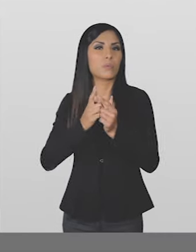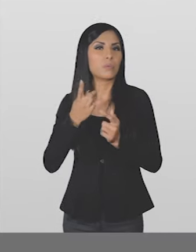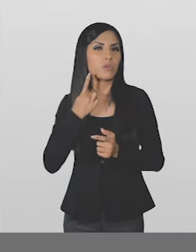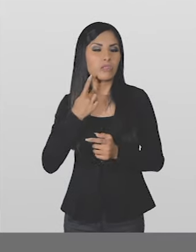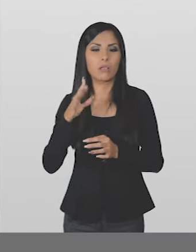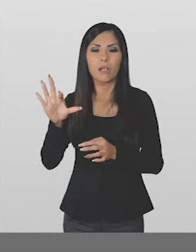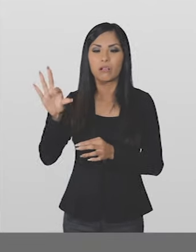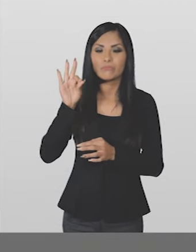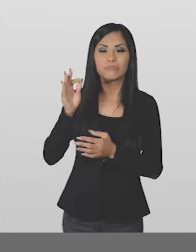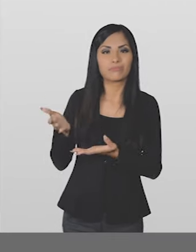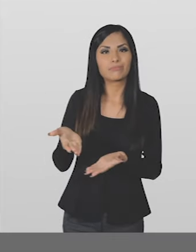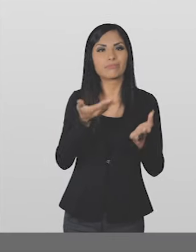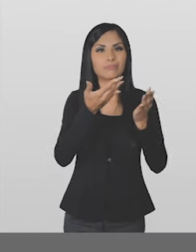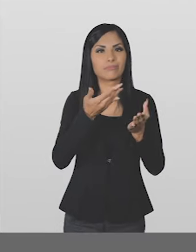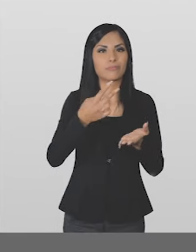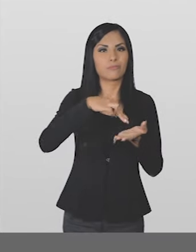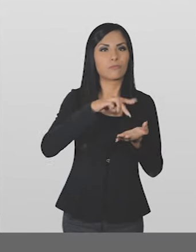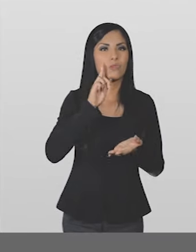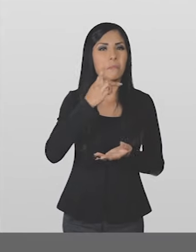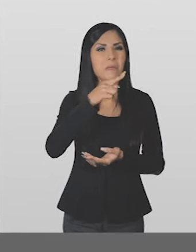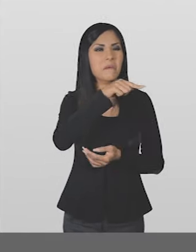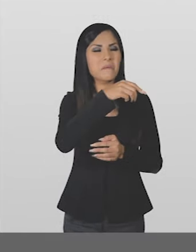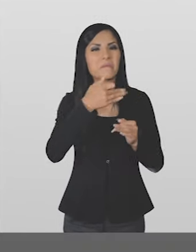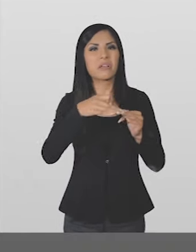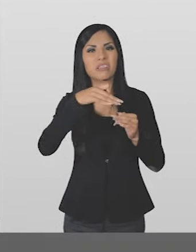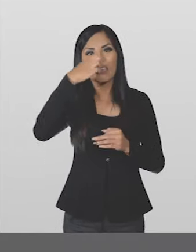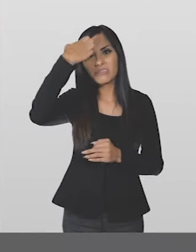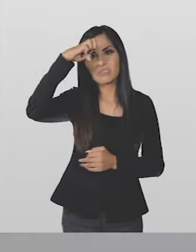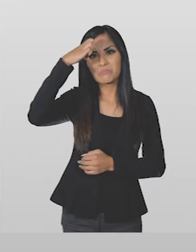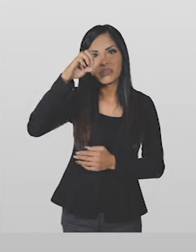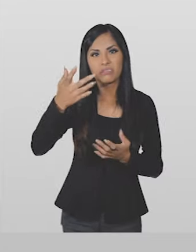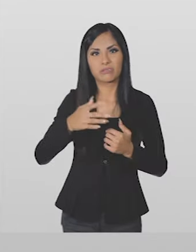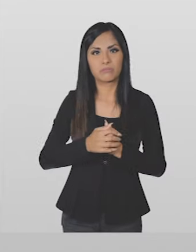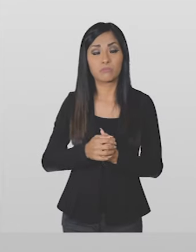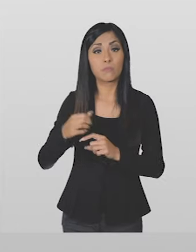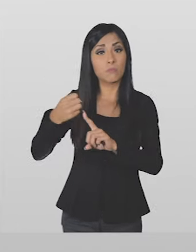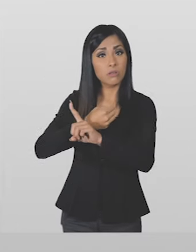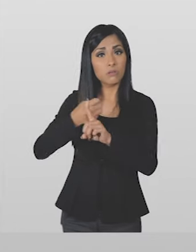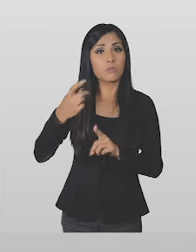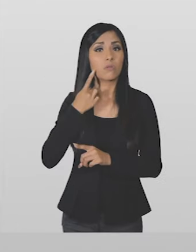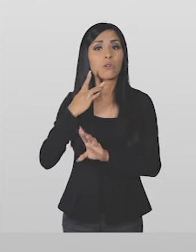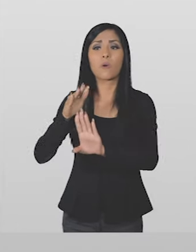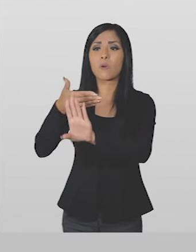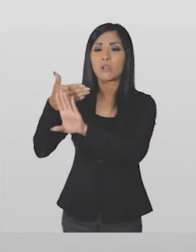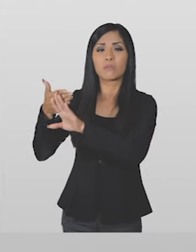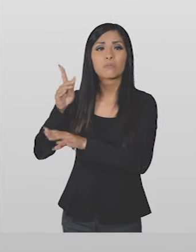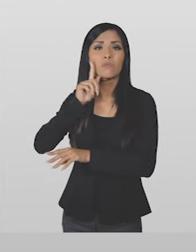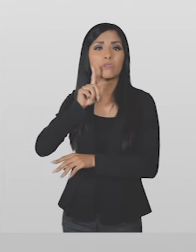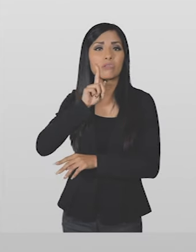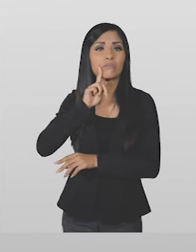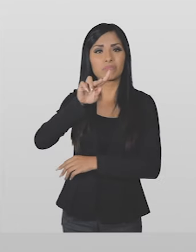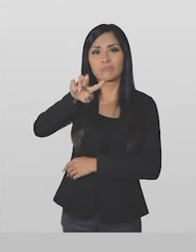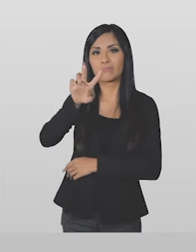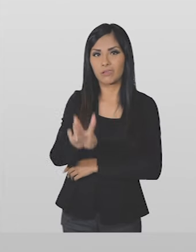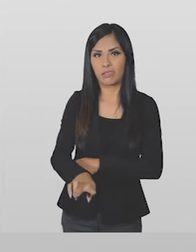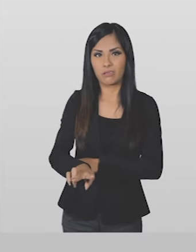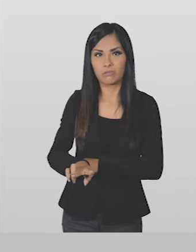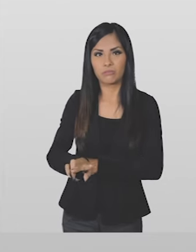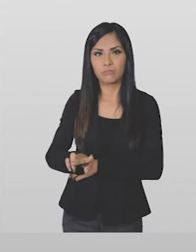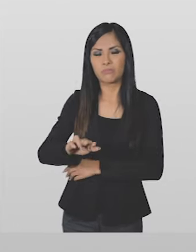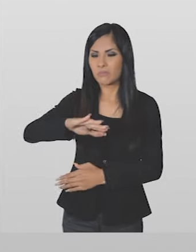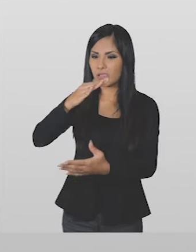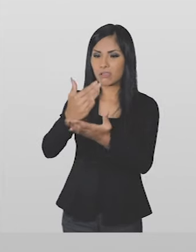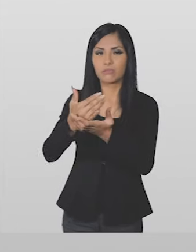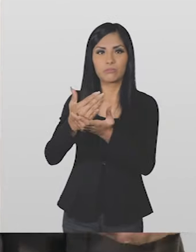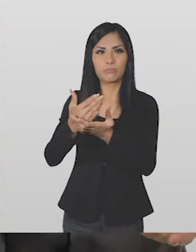como candidata, a pesar de su falta de experiencia para ejercer el cargo. La violencia política contra las mujeres en razón de género es real.